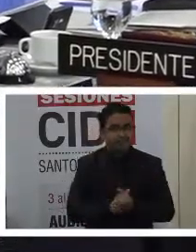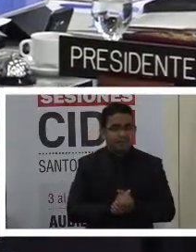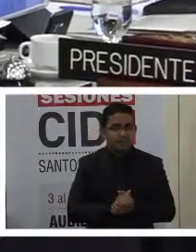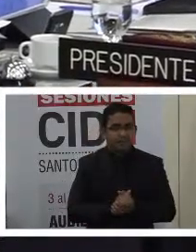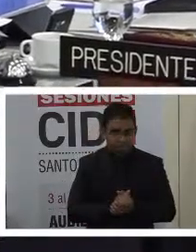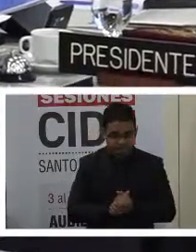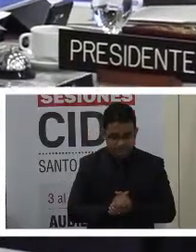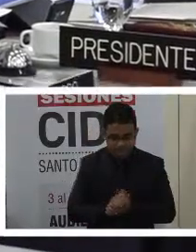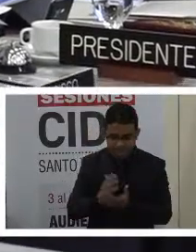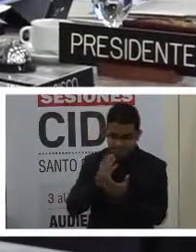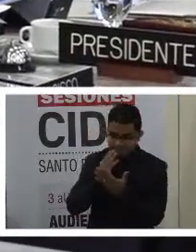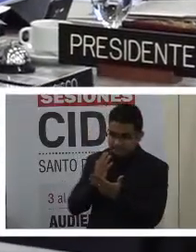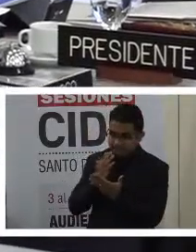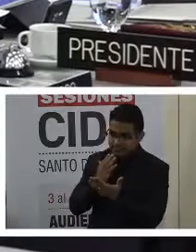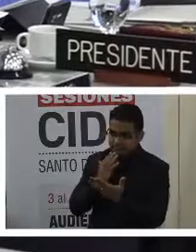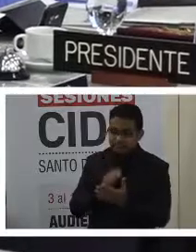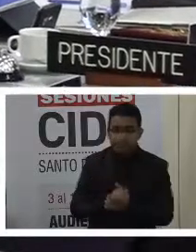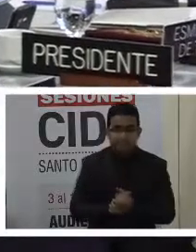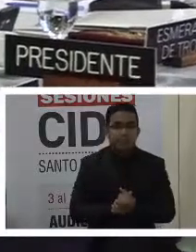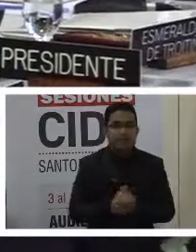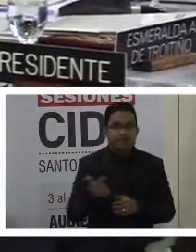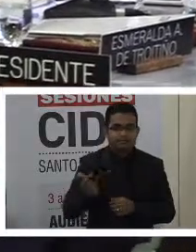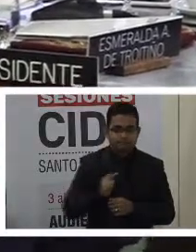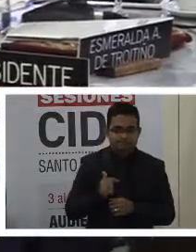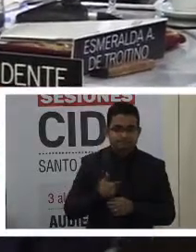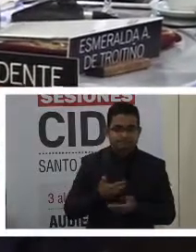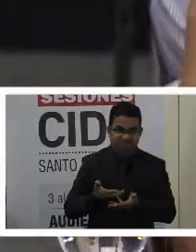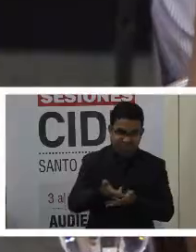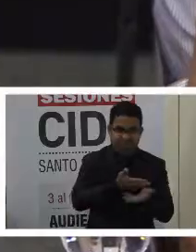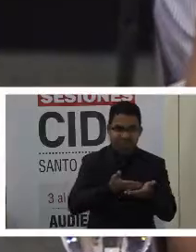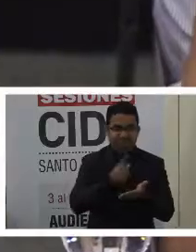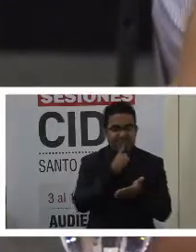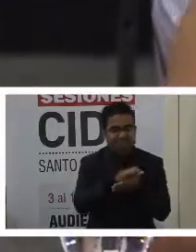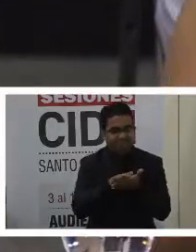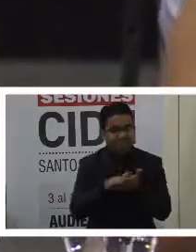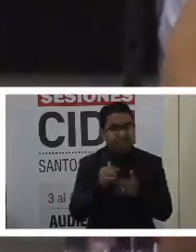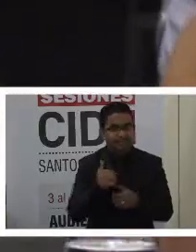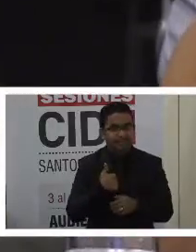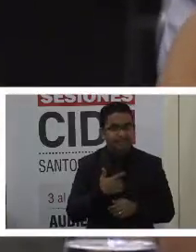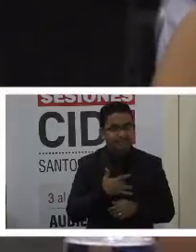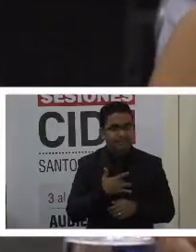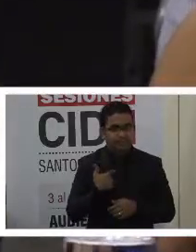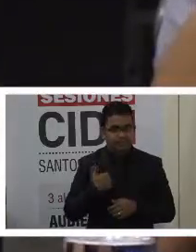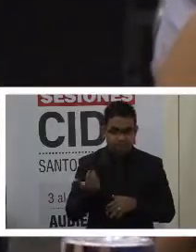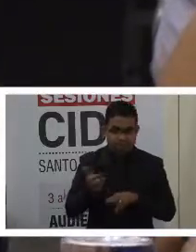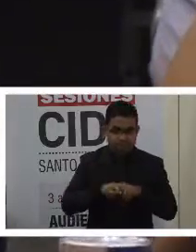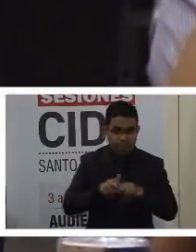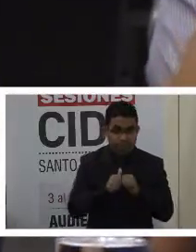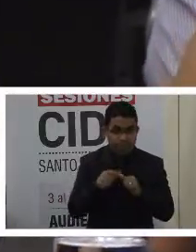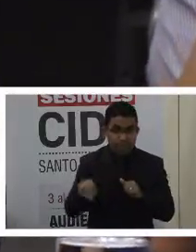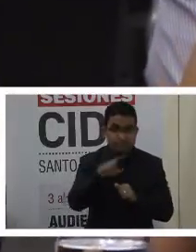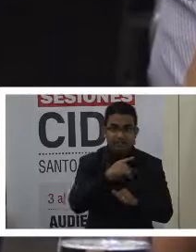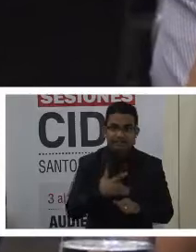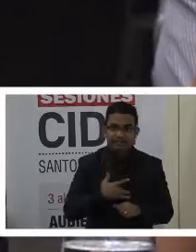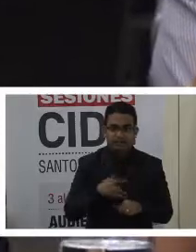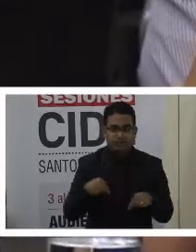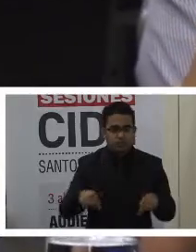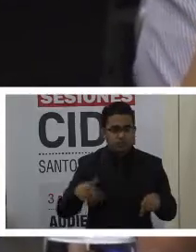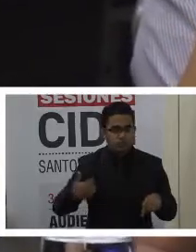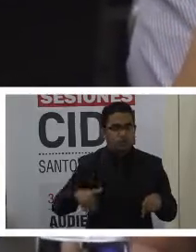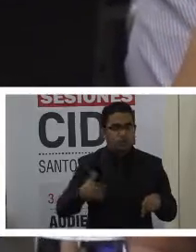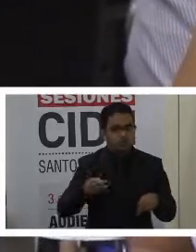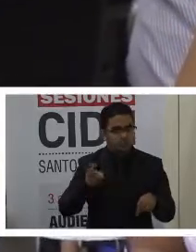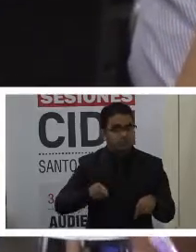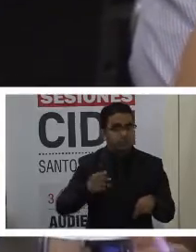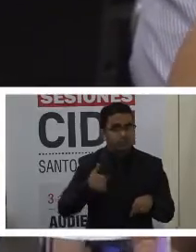Muchísimas gracias, representante del Estado, por permitir este diálogo, permitirme la oportunidad de poder reunirme con ustedes. Siento que este es un momento histórico